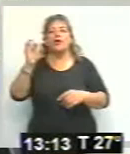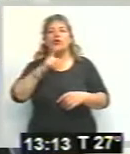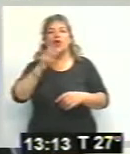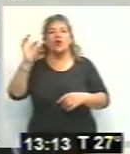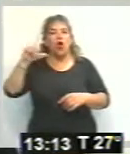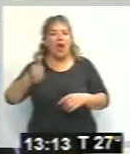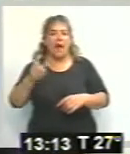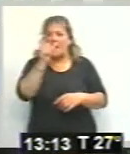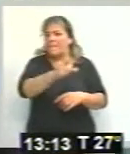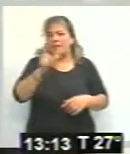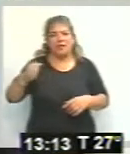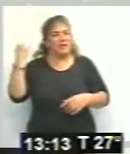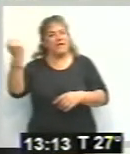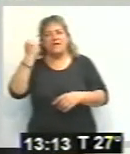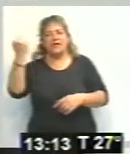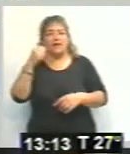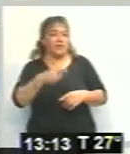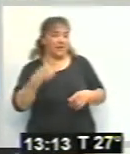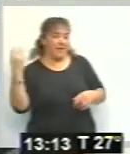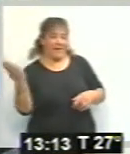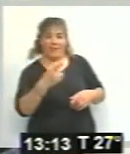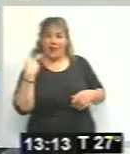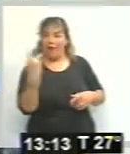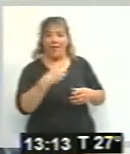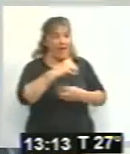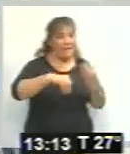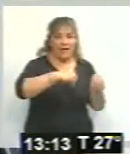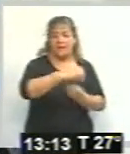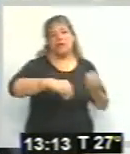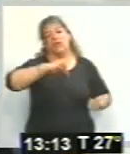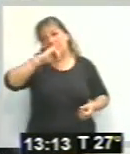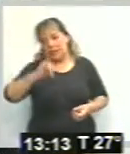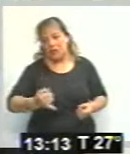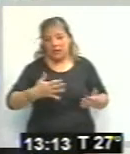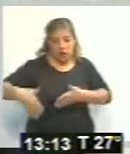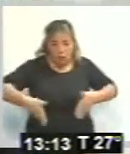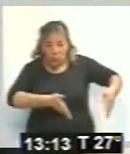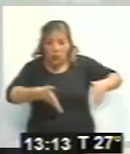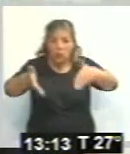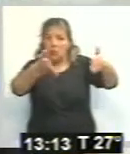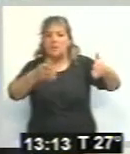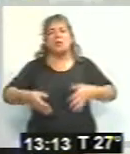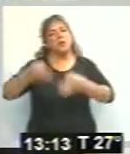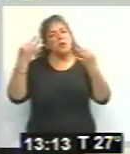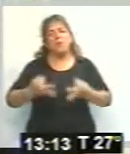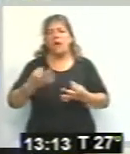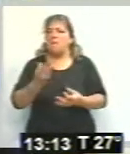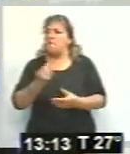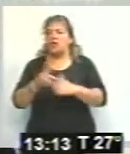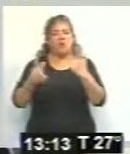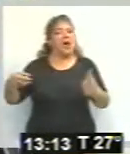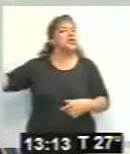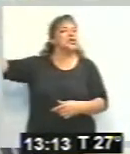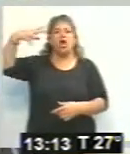de primer nivel, ¿no? Un evento destinado a toda la familia Para toda la familia, con un camino maravilloso para llegar, no tengan miedo, siempre hay sol